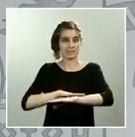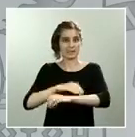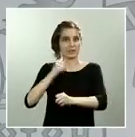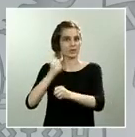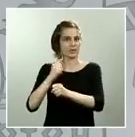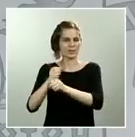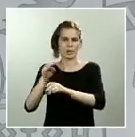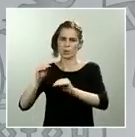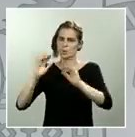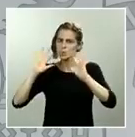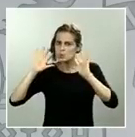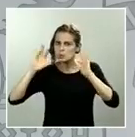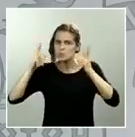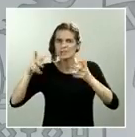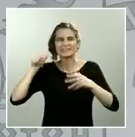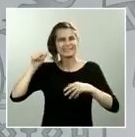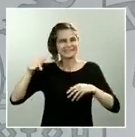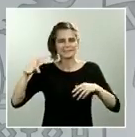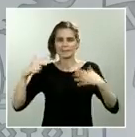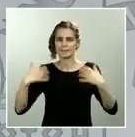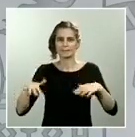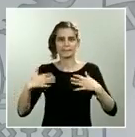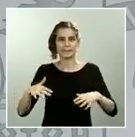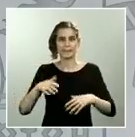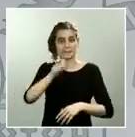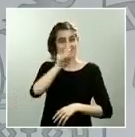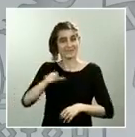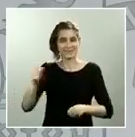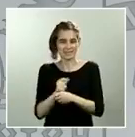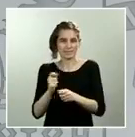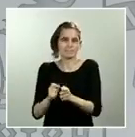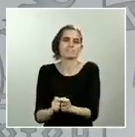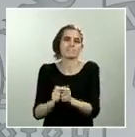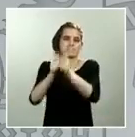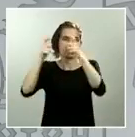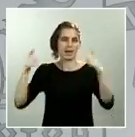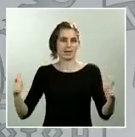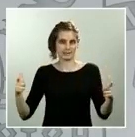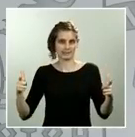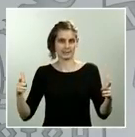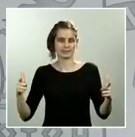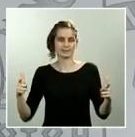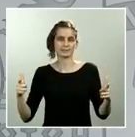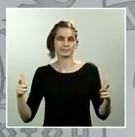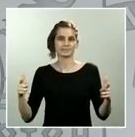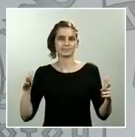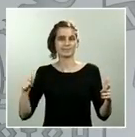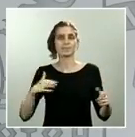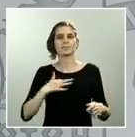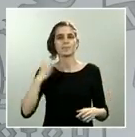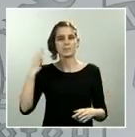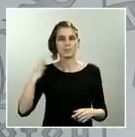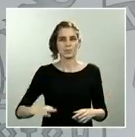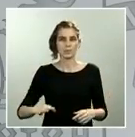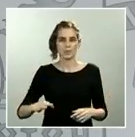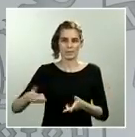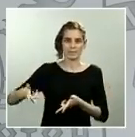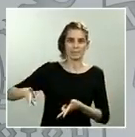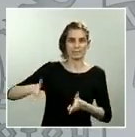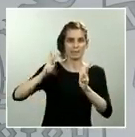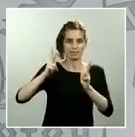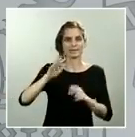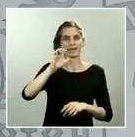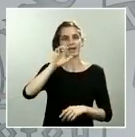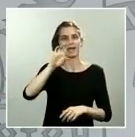refuerzo muy importante de la plantilla que trabaja en este entorno para permitir que se paguen los ERTE a la mayor brevedad